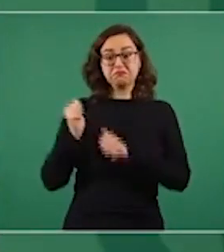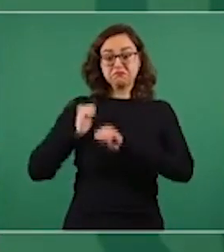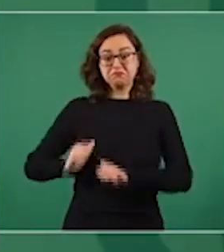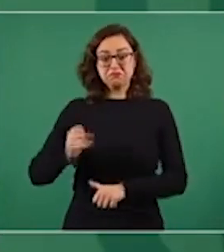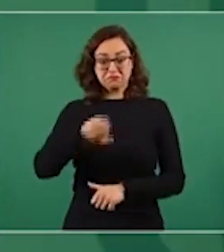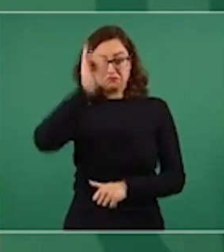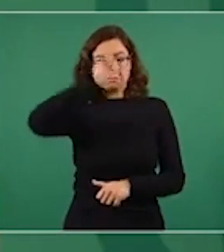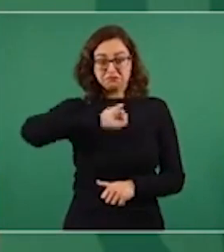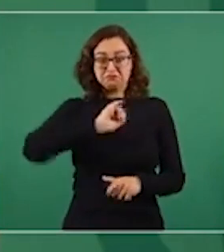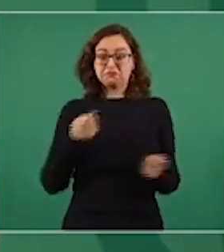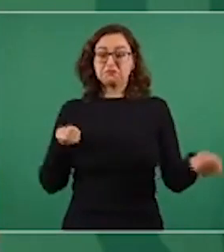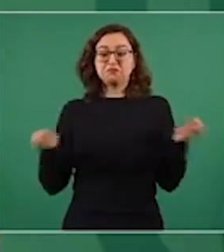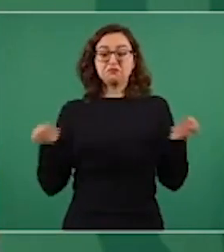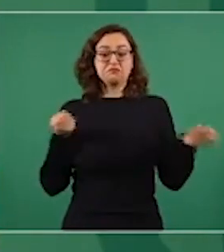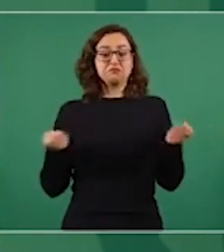tienen